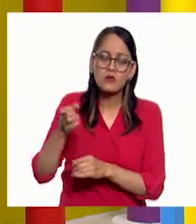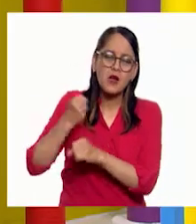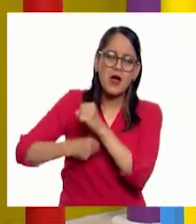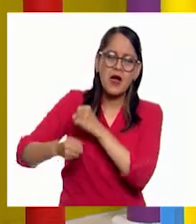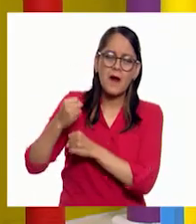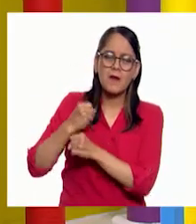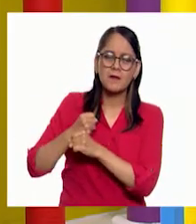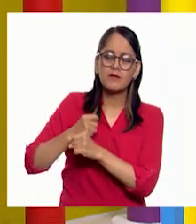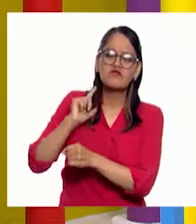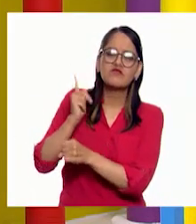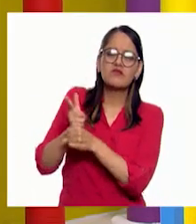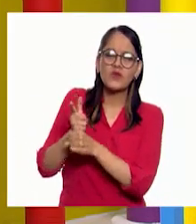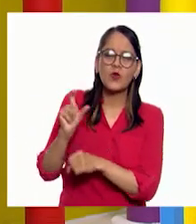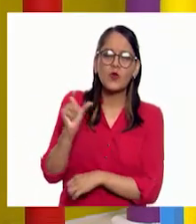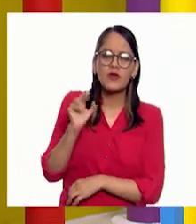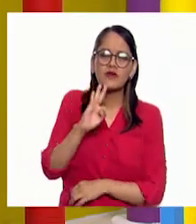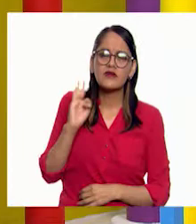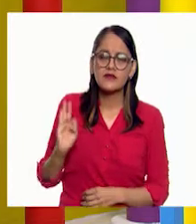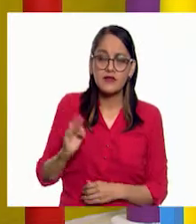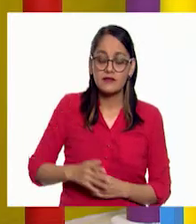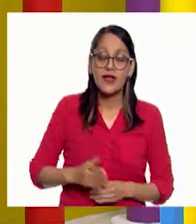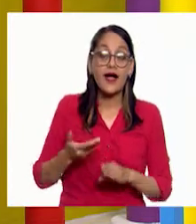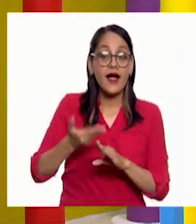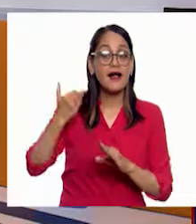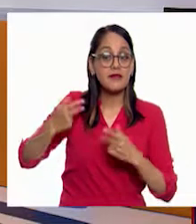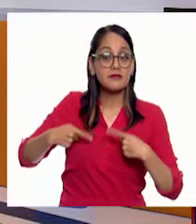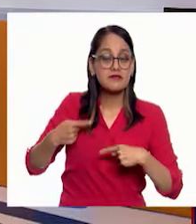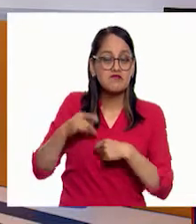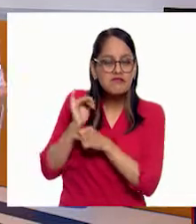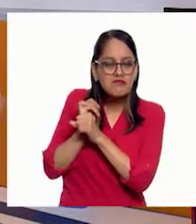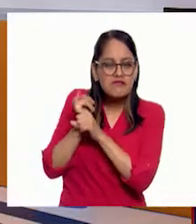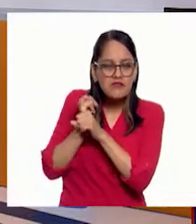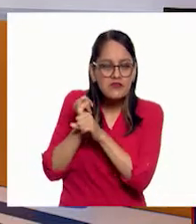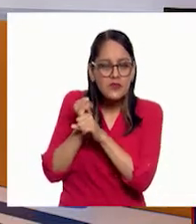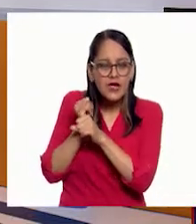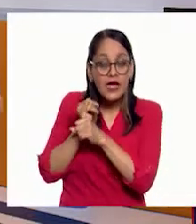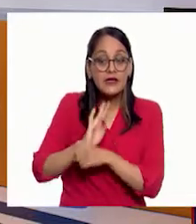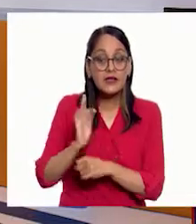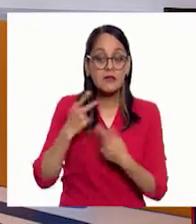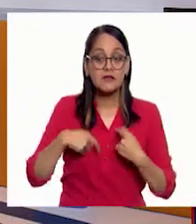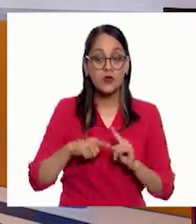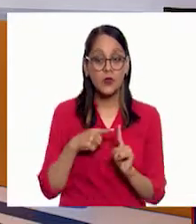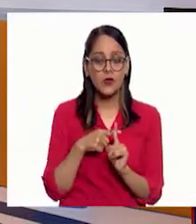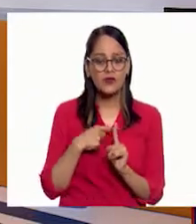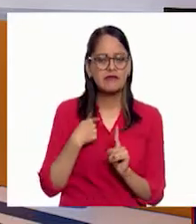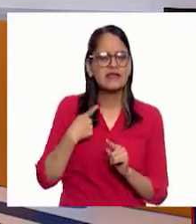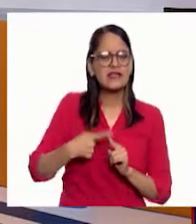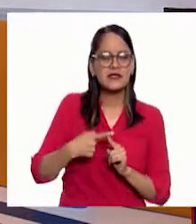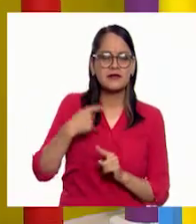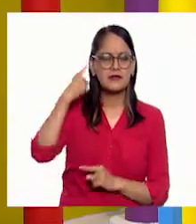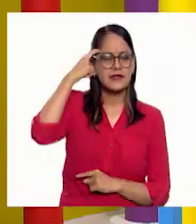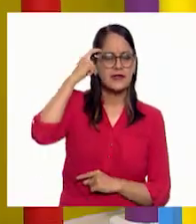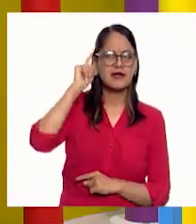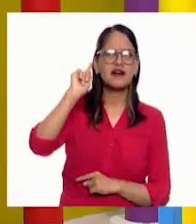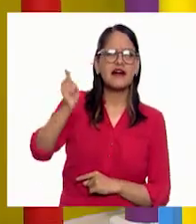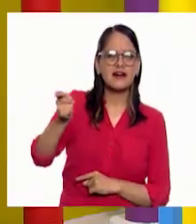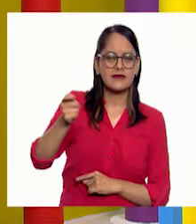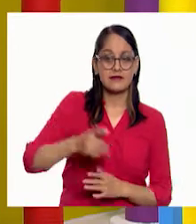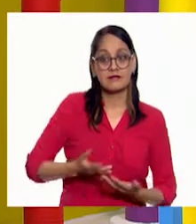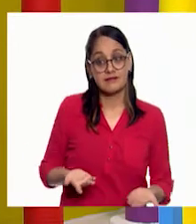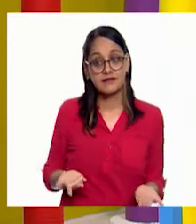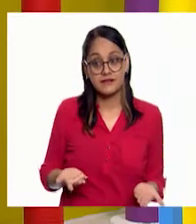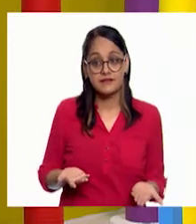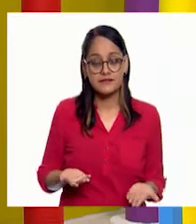descubierto? ¿Las observaciones de antes? ¿Quién se preguntó primero qué es eso que está ahí en el cielo? Claro, porque hemos visto en muchas